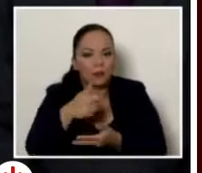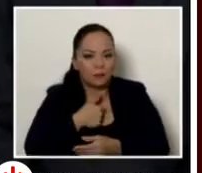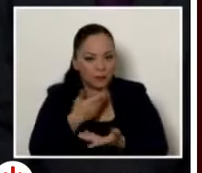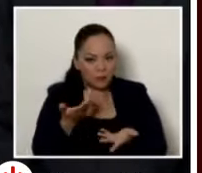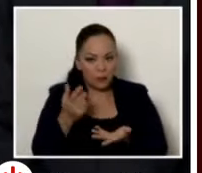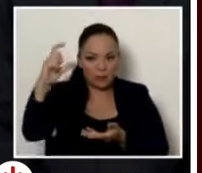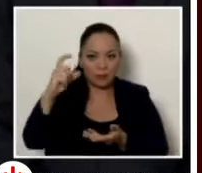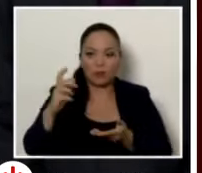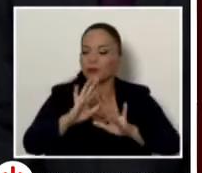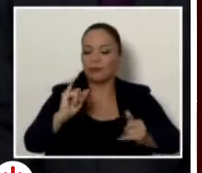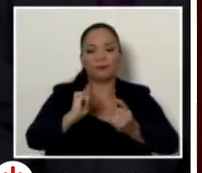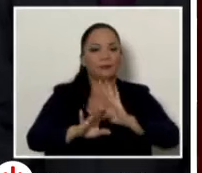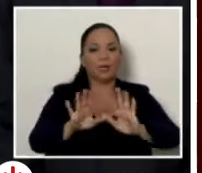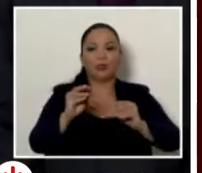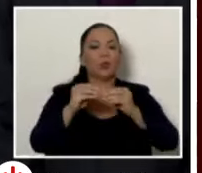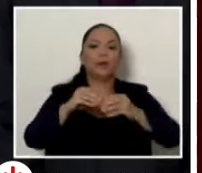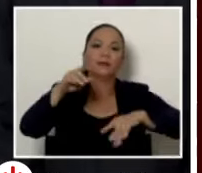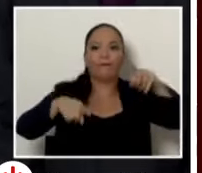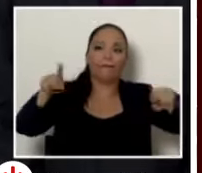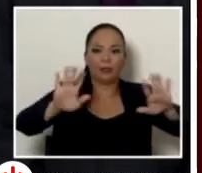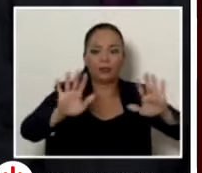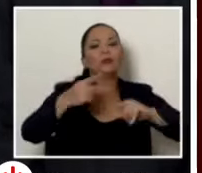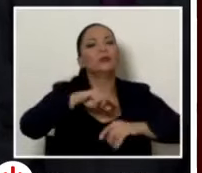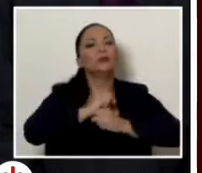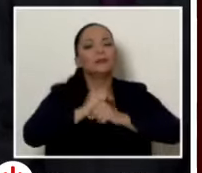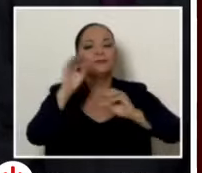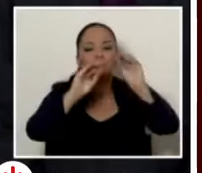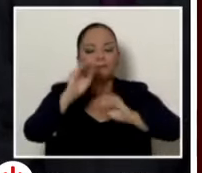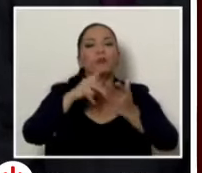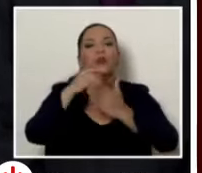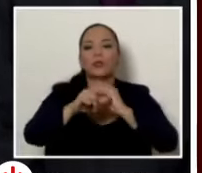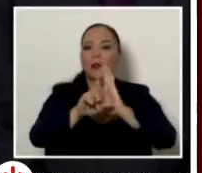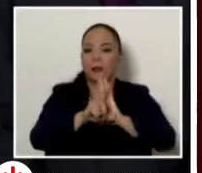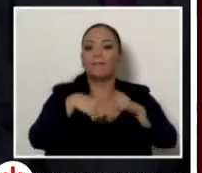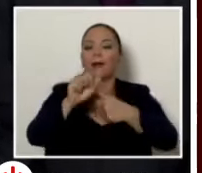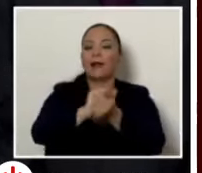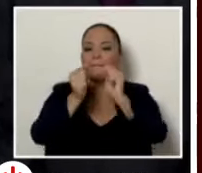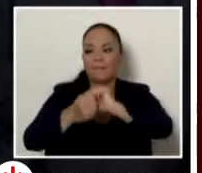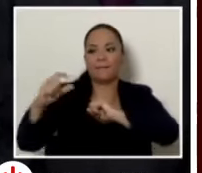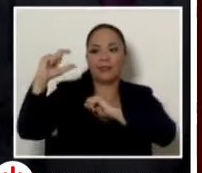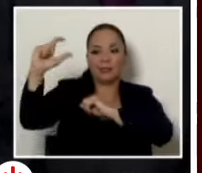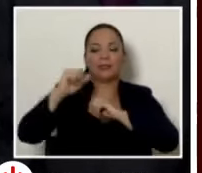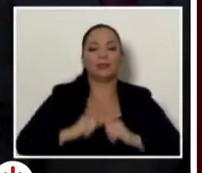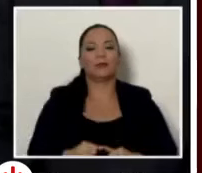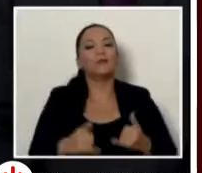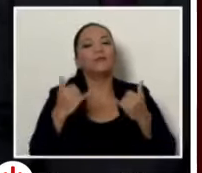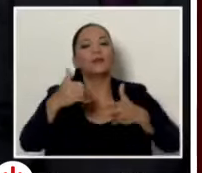a terminarla. Estamos trabajando ya en el proyecto de ley para cambiar el marchamo. Bajo este nuevo